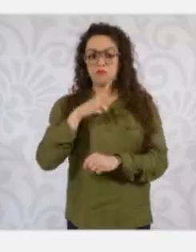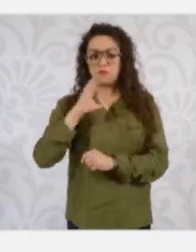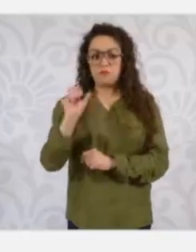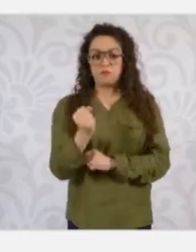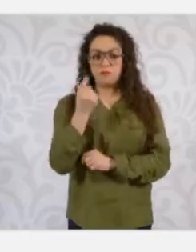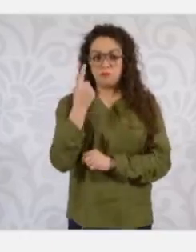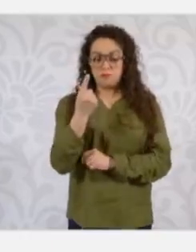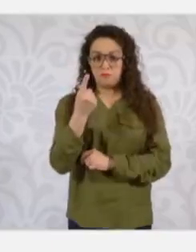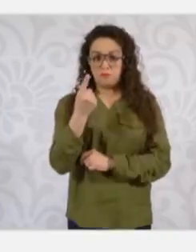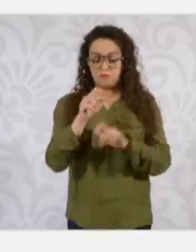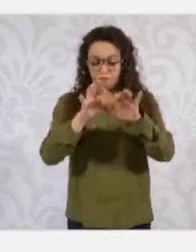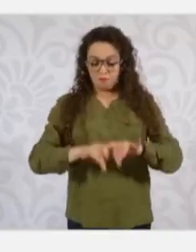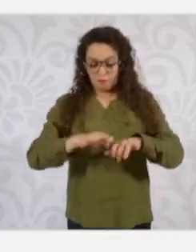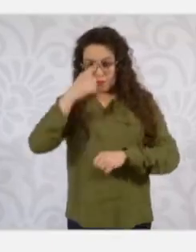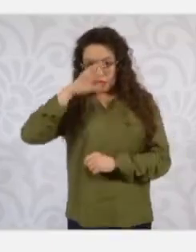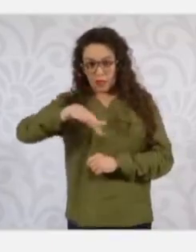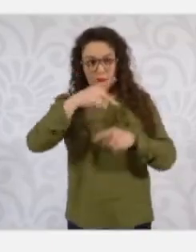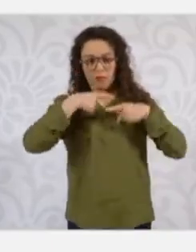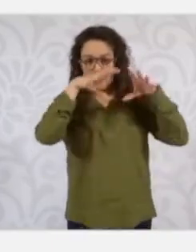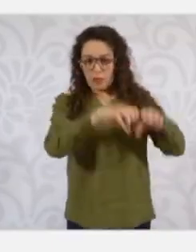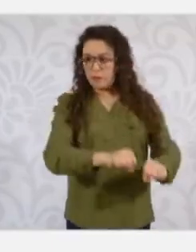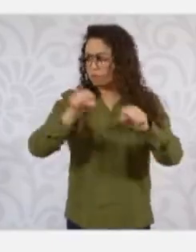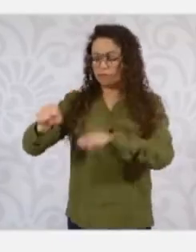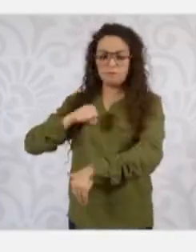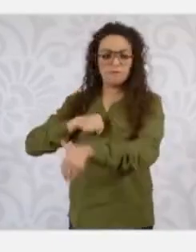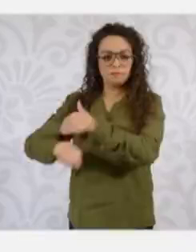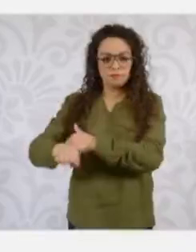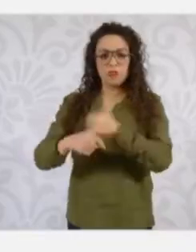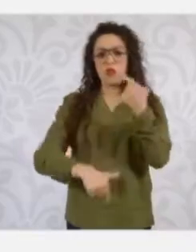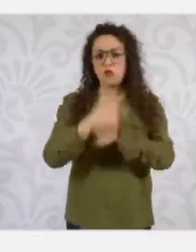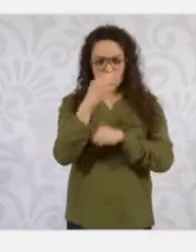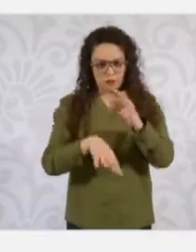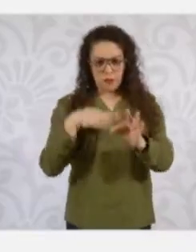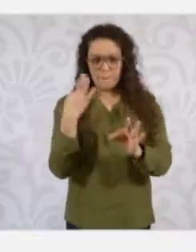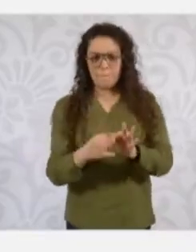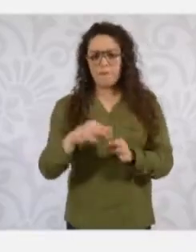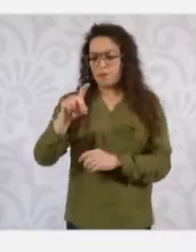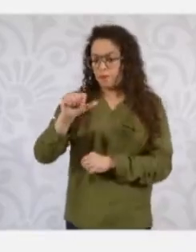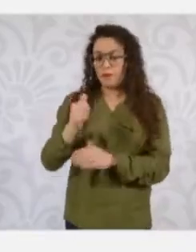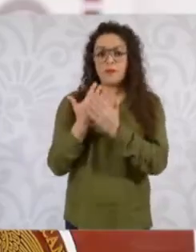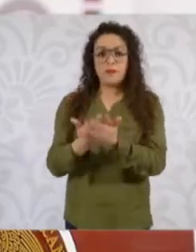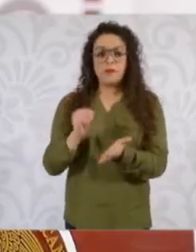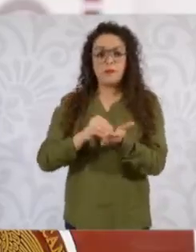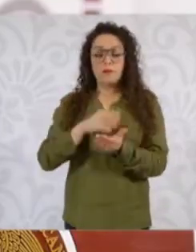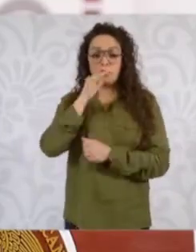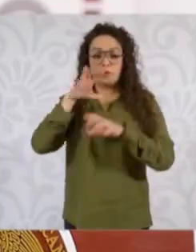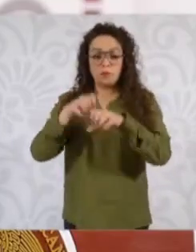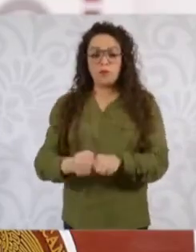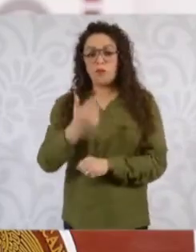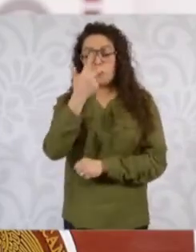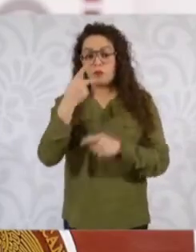órdenes de aprehensión, 12 de las cuales fueron cumplidas, 36 están vigentes, 8 personas fueron